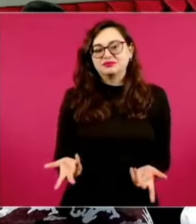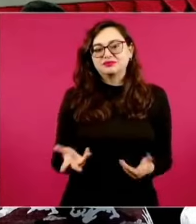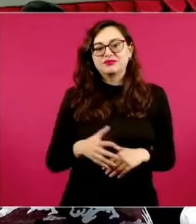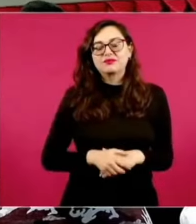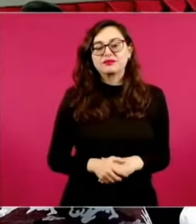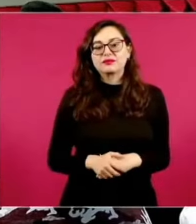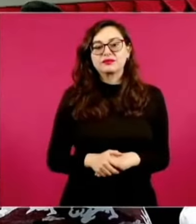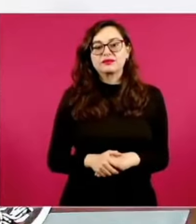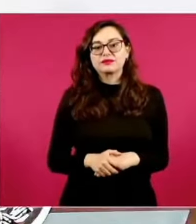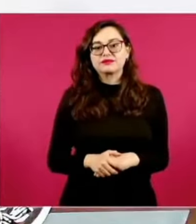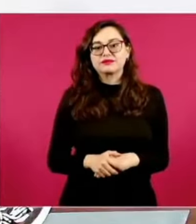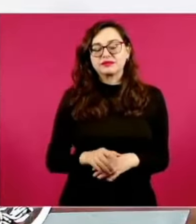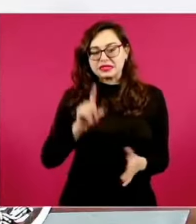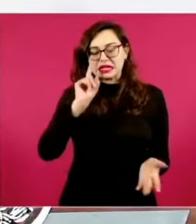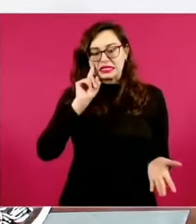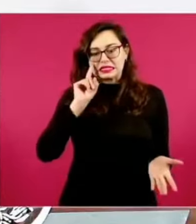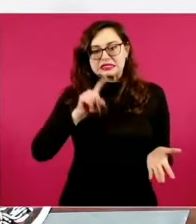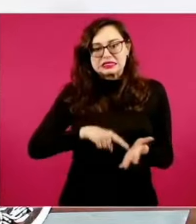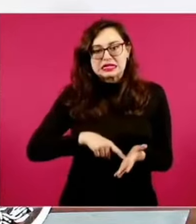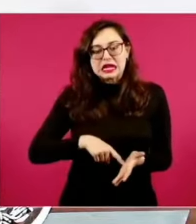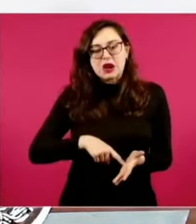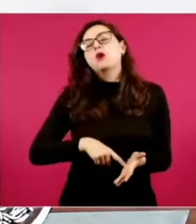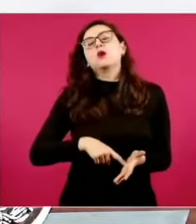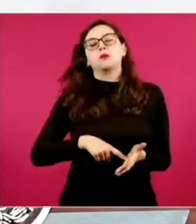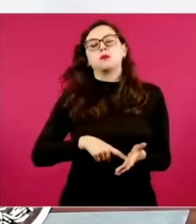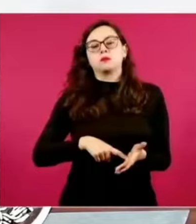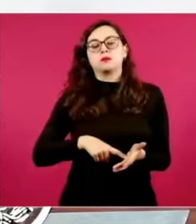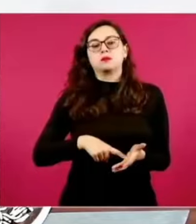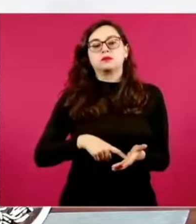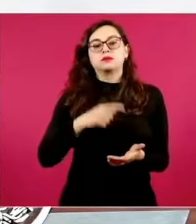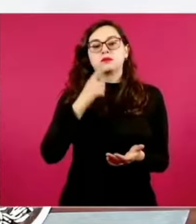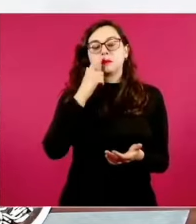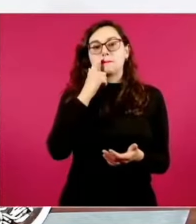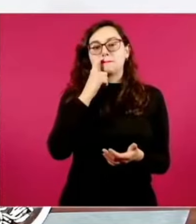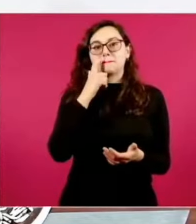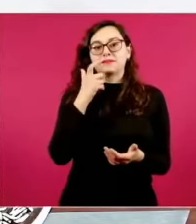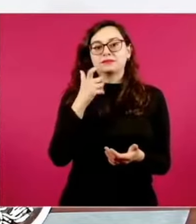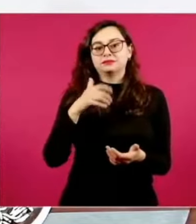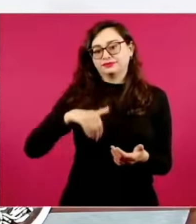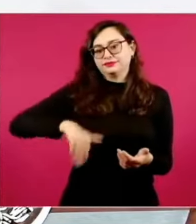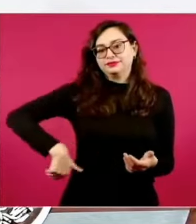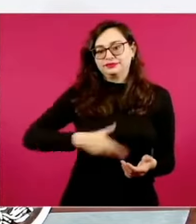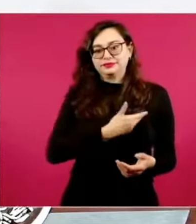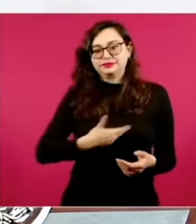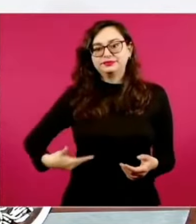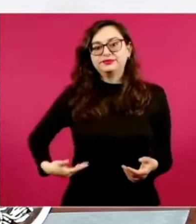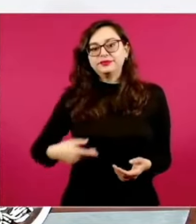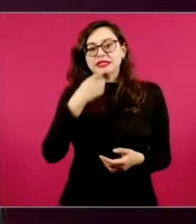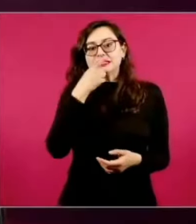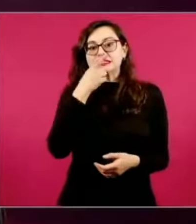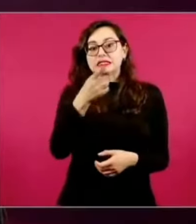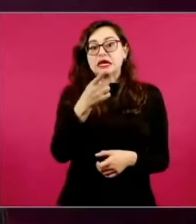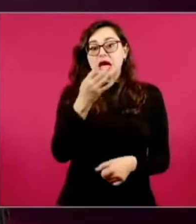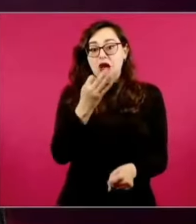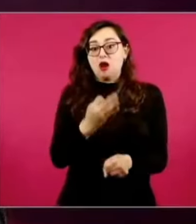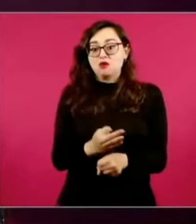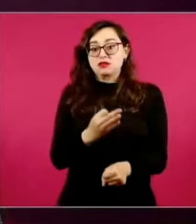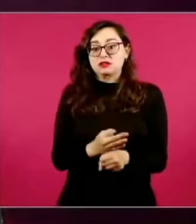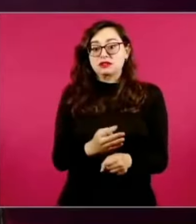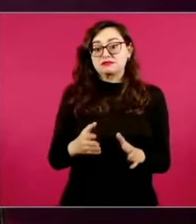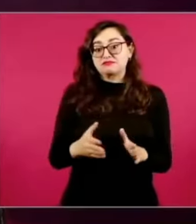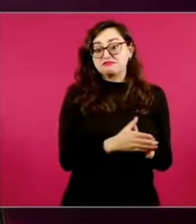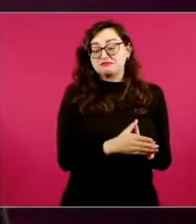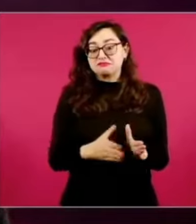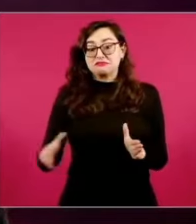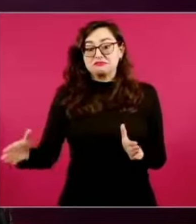la cuestión, creo que hay que señalar, como decían acá el señor presidente, estamos viviendo un momento de